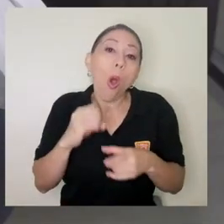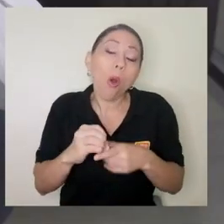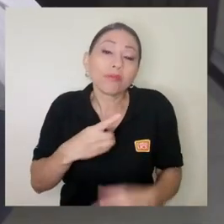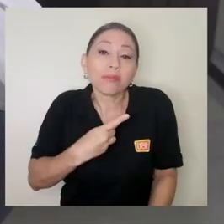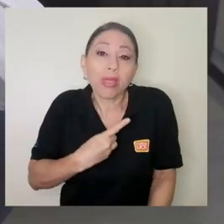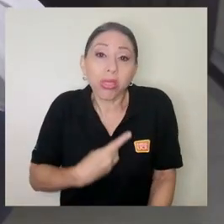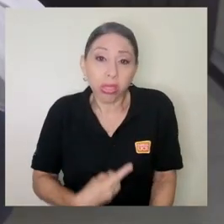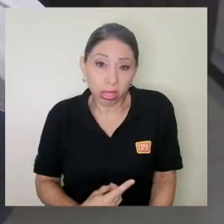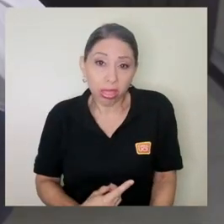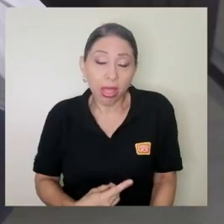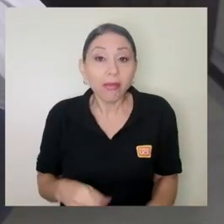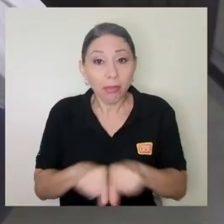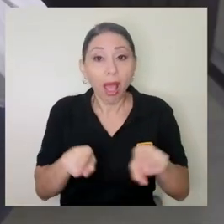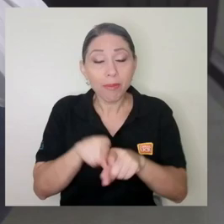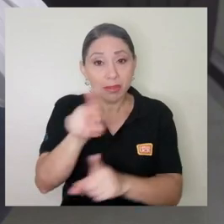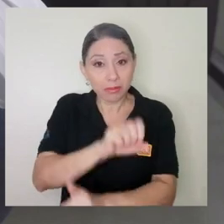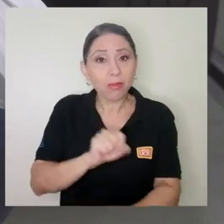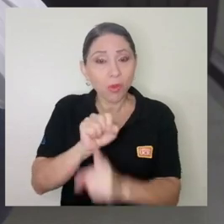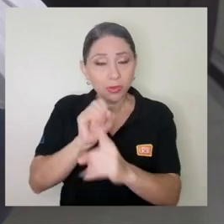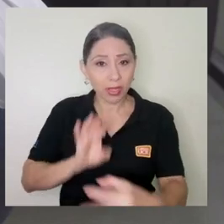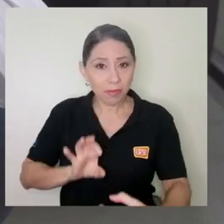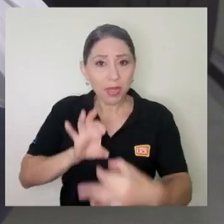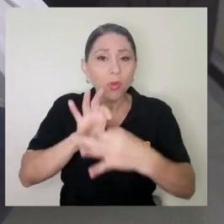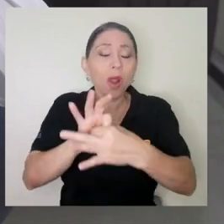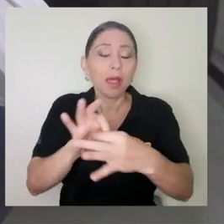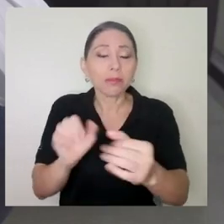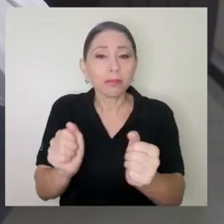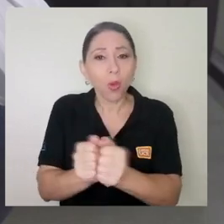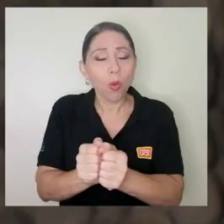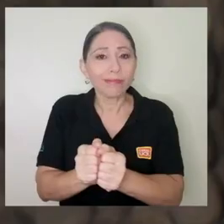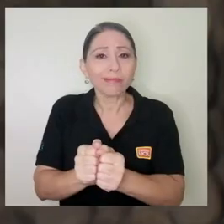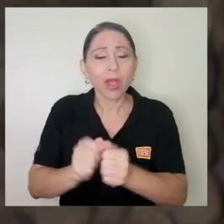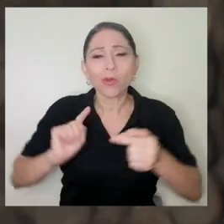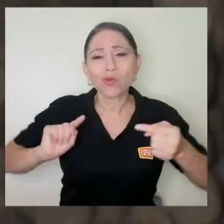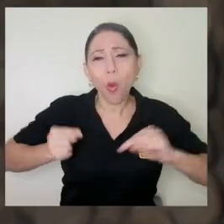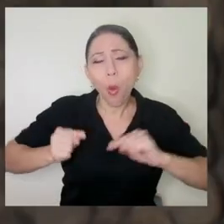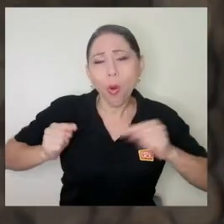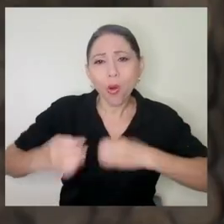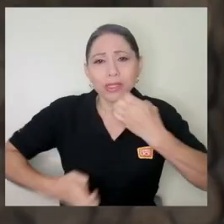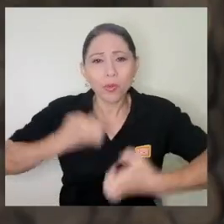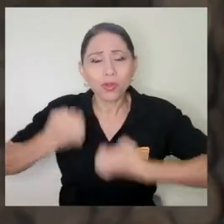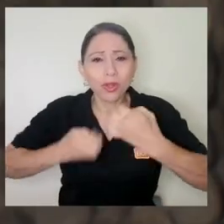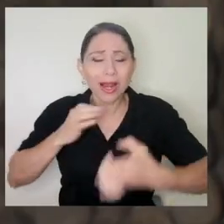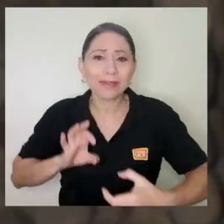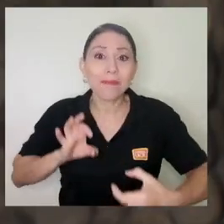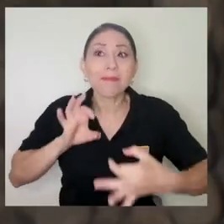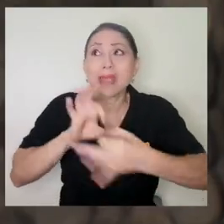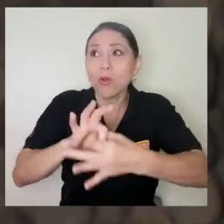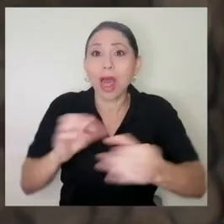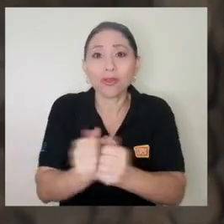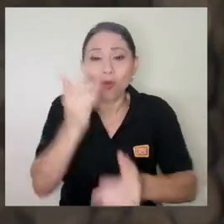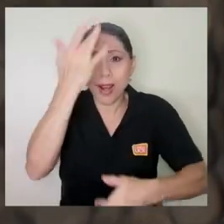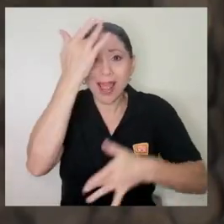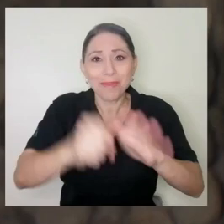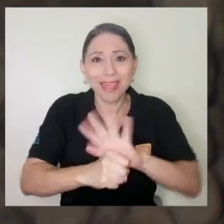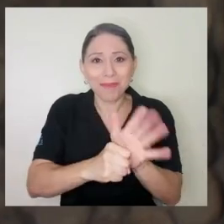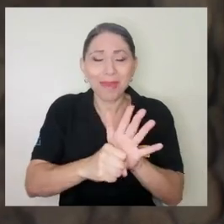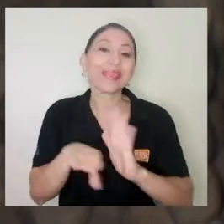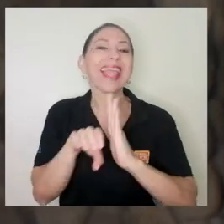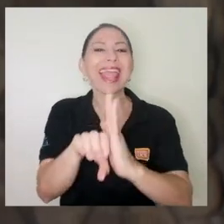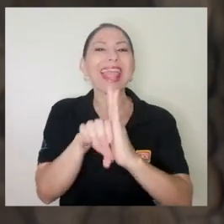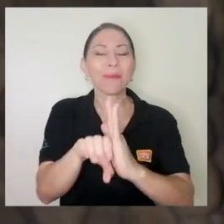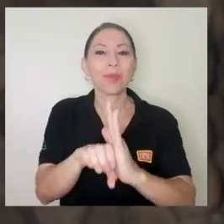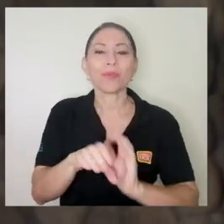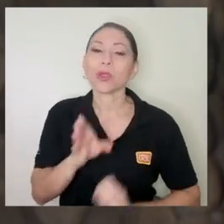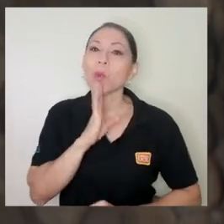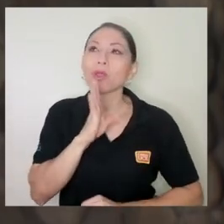a la depresión, porque también hay situaciones vinculadas a dolores emocionales vinculados a la epidemia. Por poner un ejemplo, cuando hablamos de